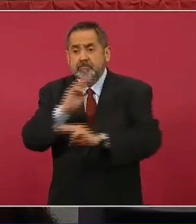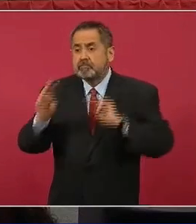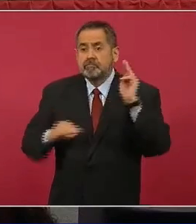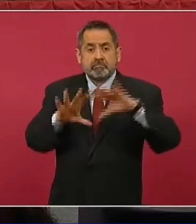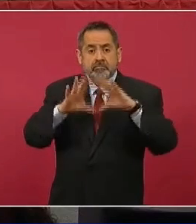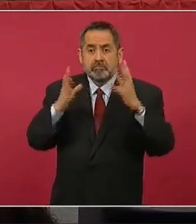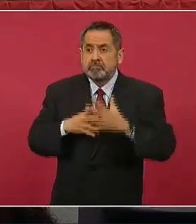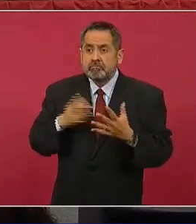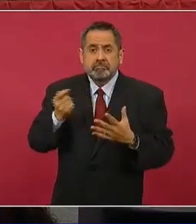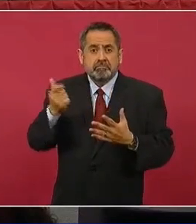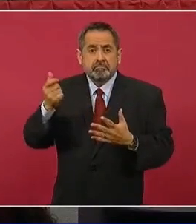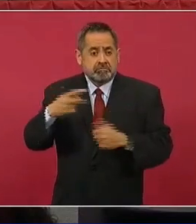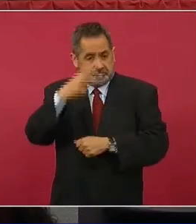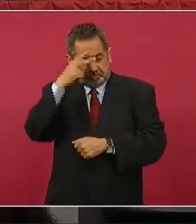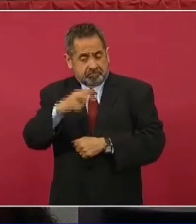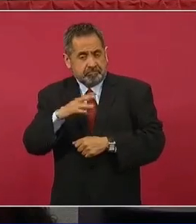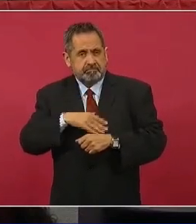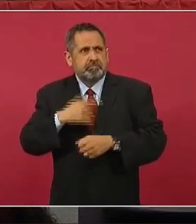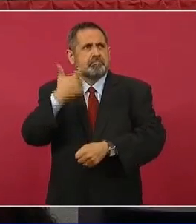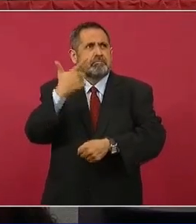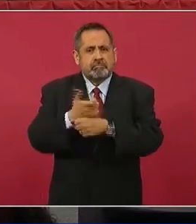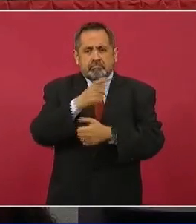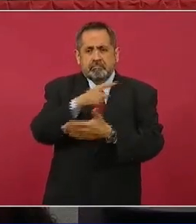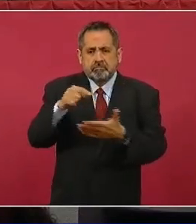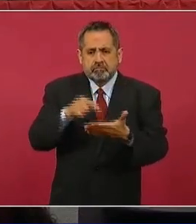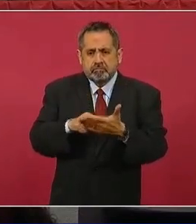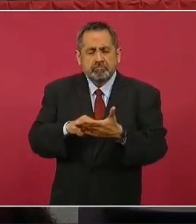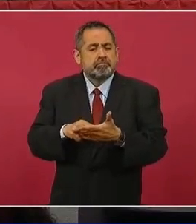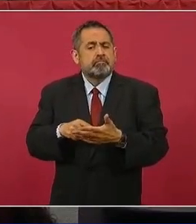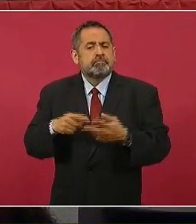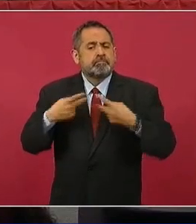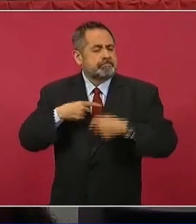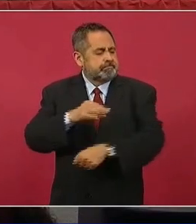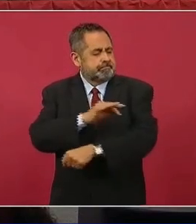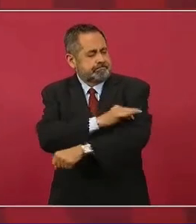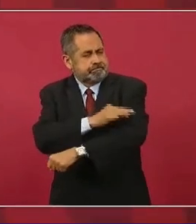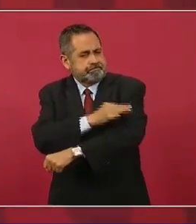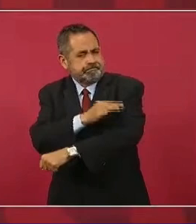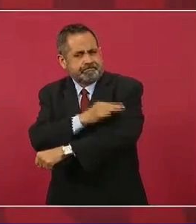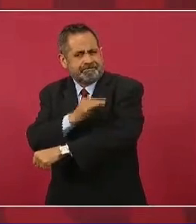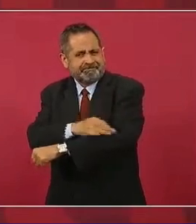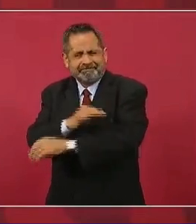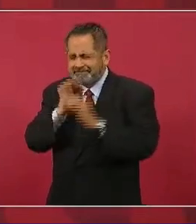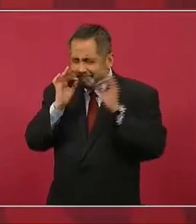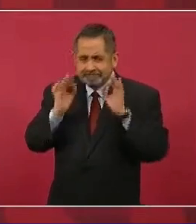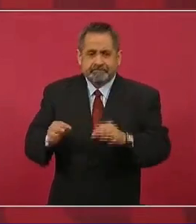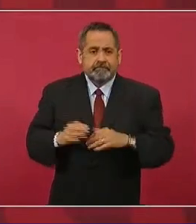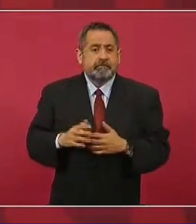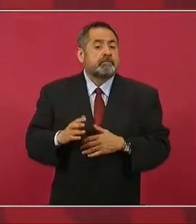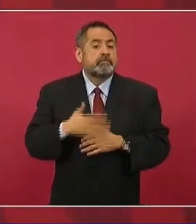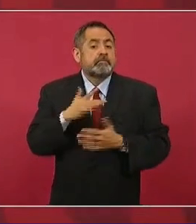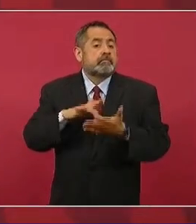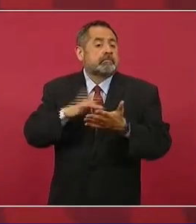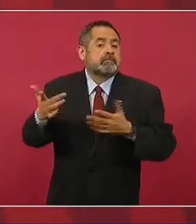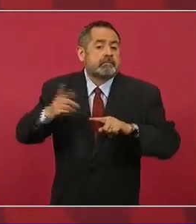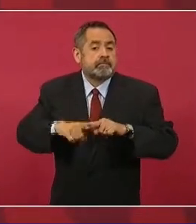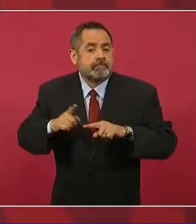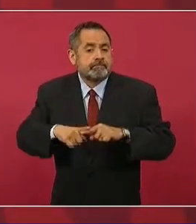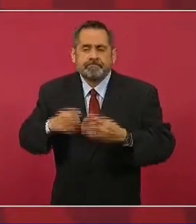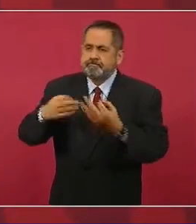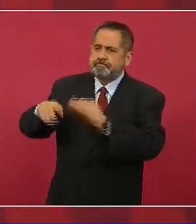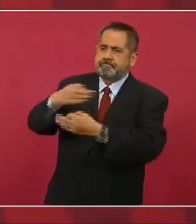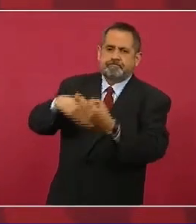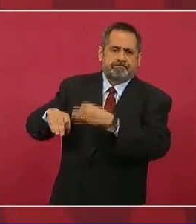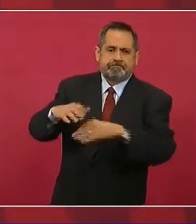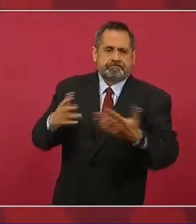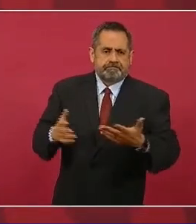séptimo lugar. ¿Por qué? Por todos, pero